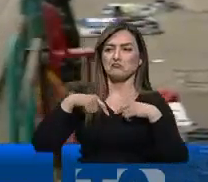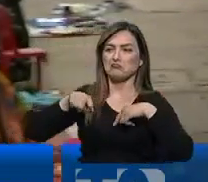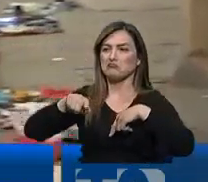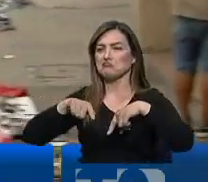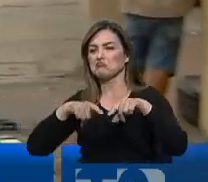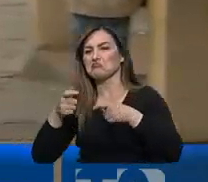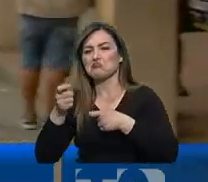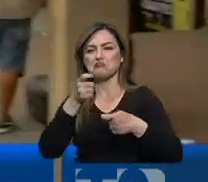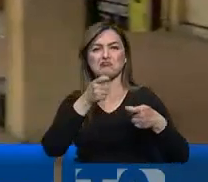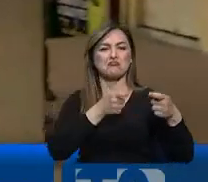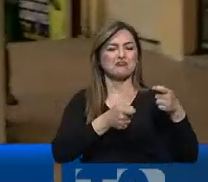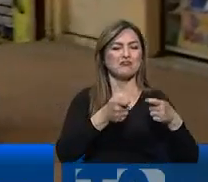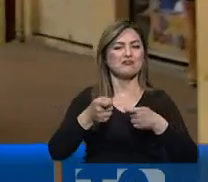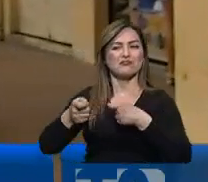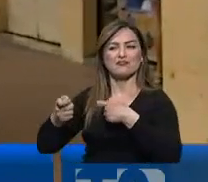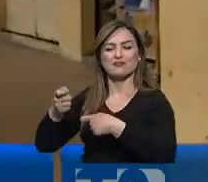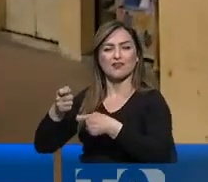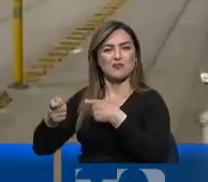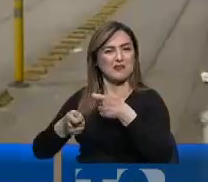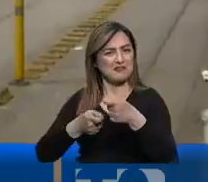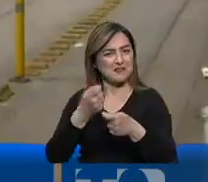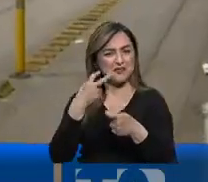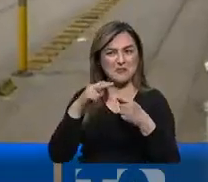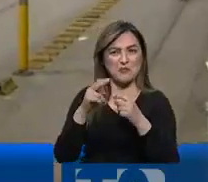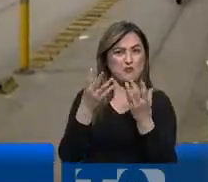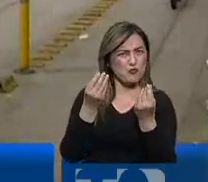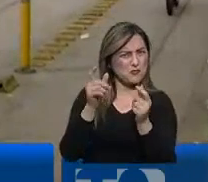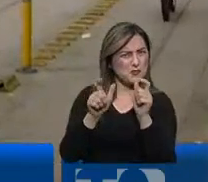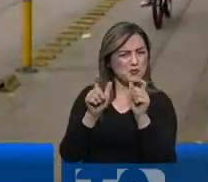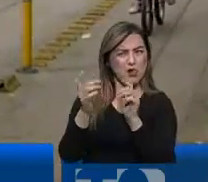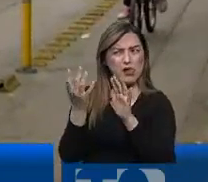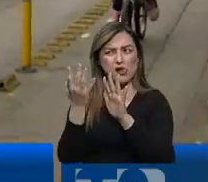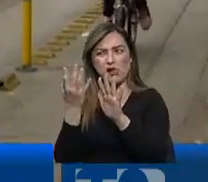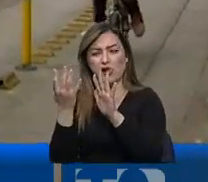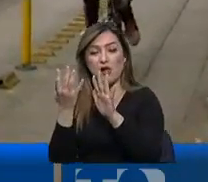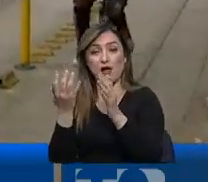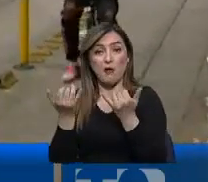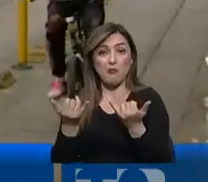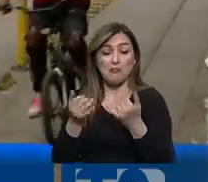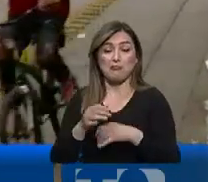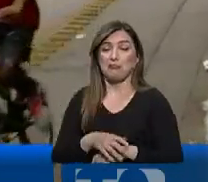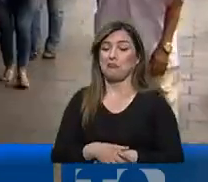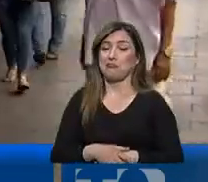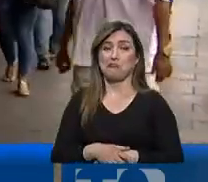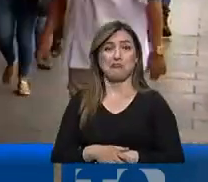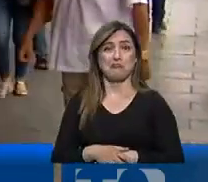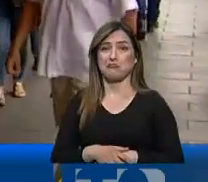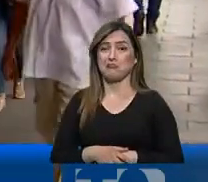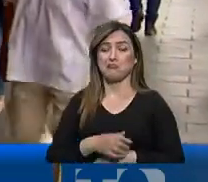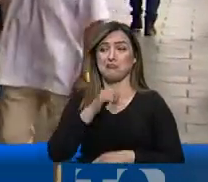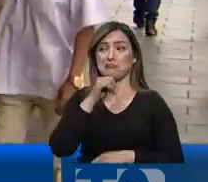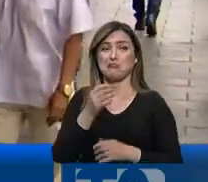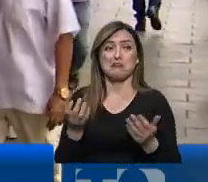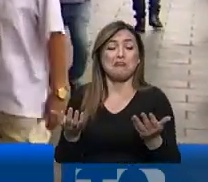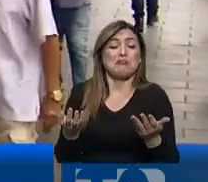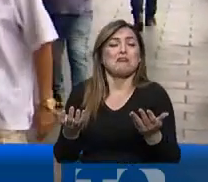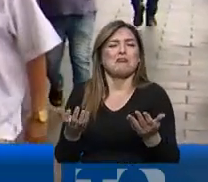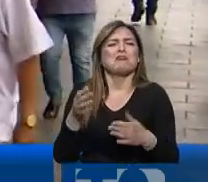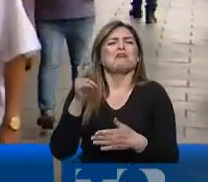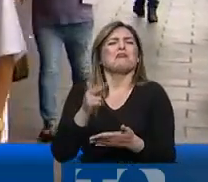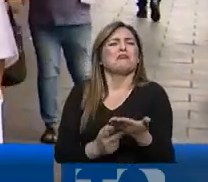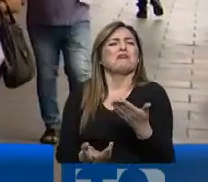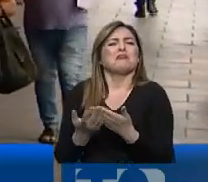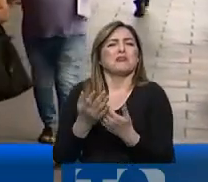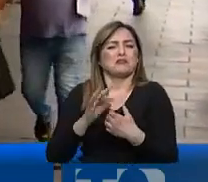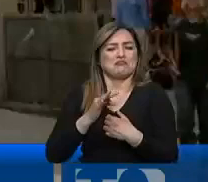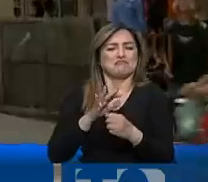zonas comerciales en donde a toda hora se podía ver gran número de personas circulando. Hoy todavía no se recupera, debido al aumento